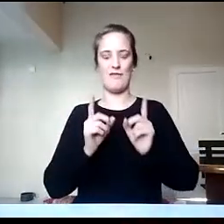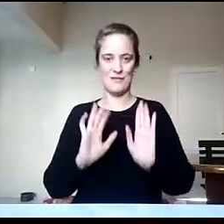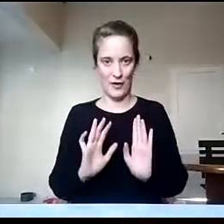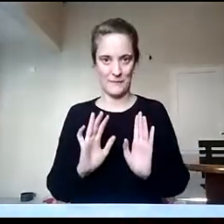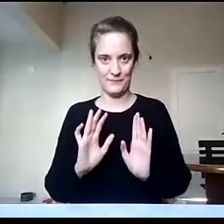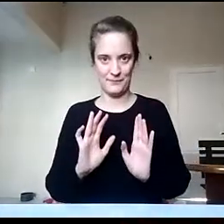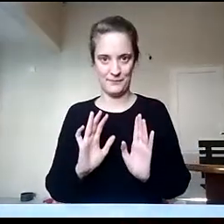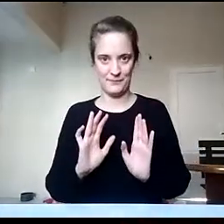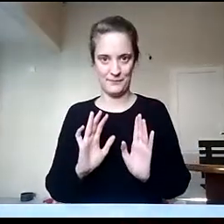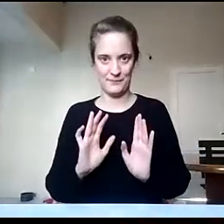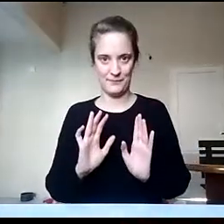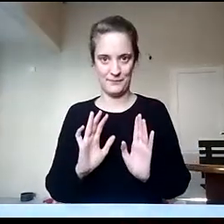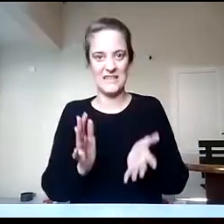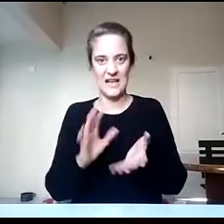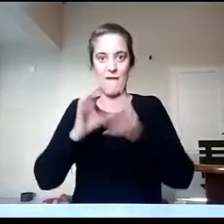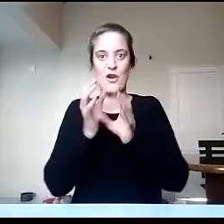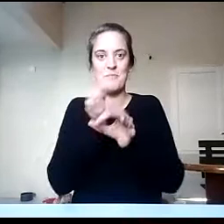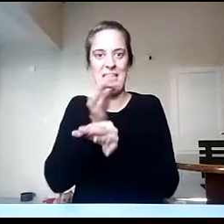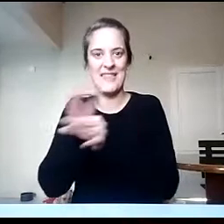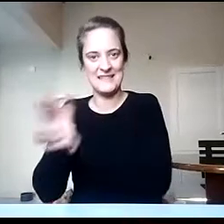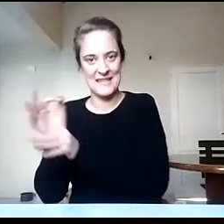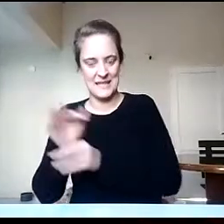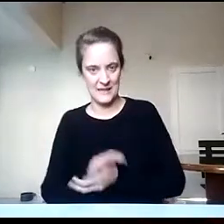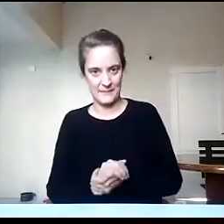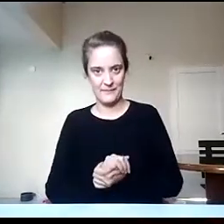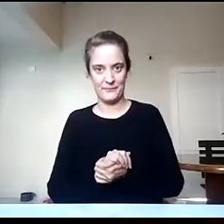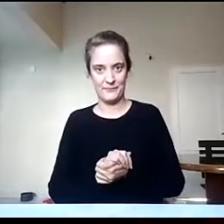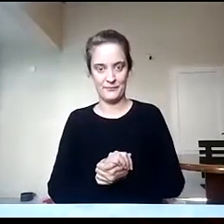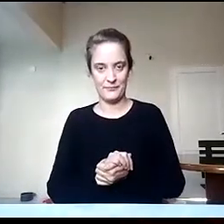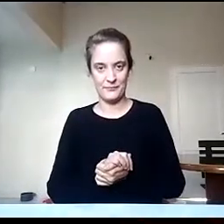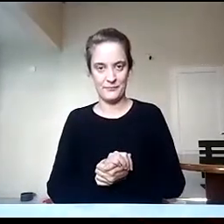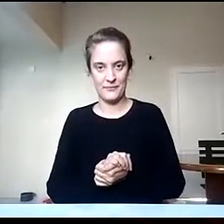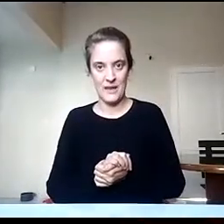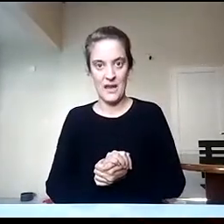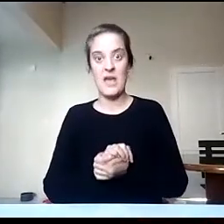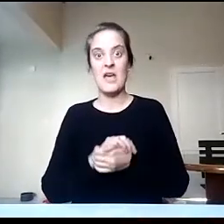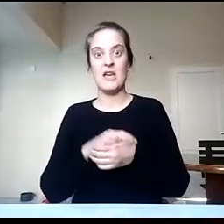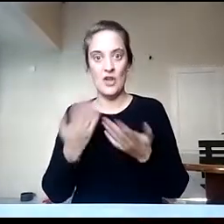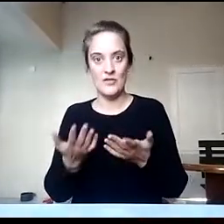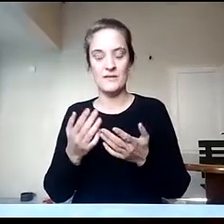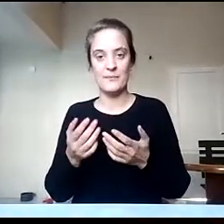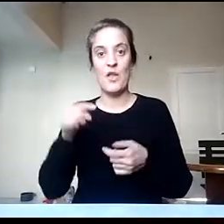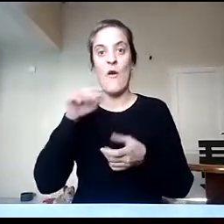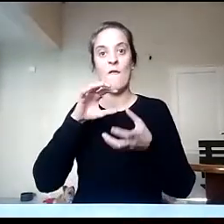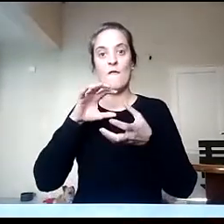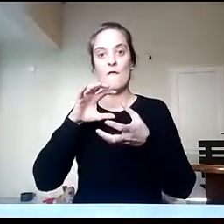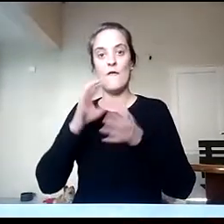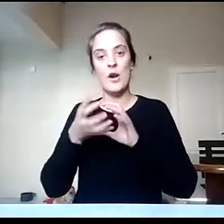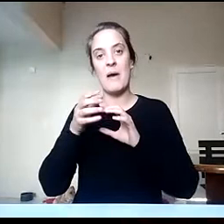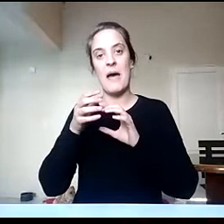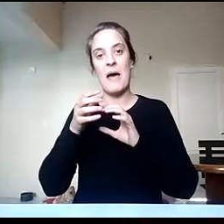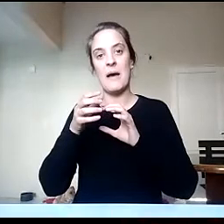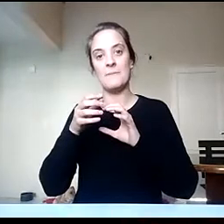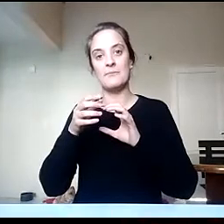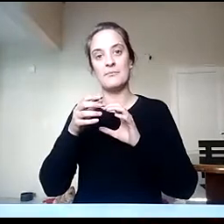podríamos decir, con las particularidades. Y este conocimiento del aula y de la institución se va incrementando a partir